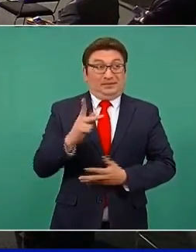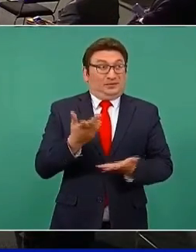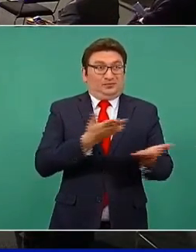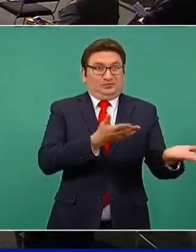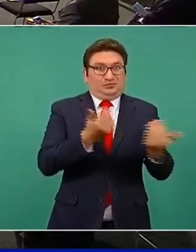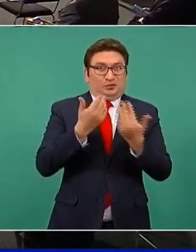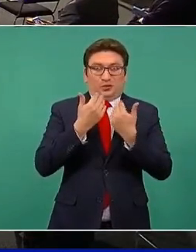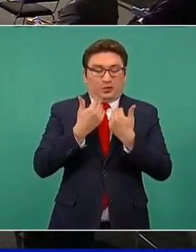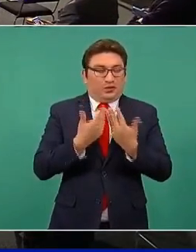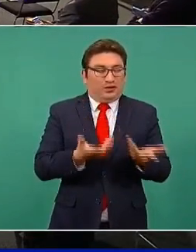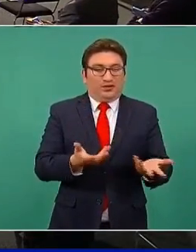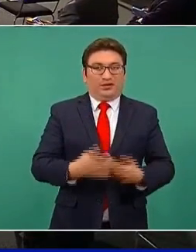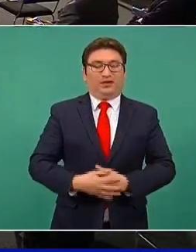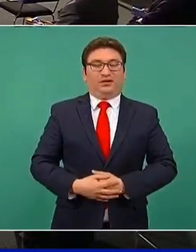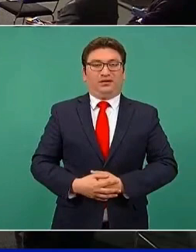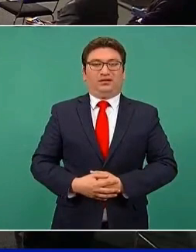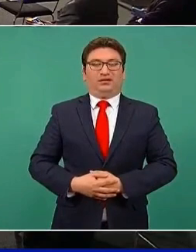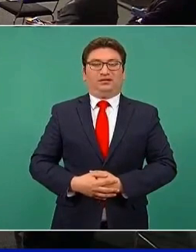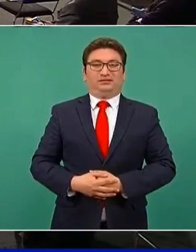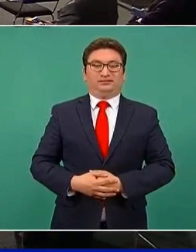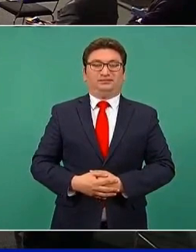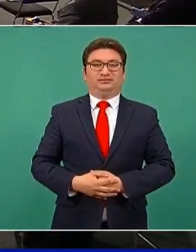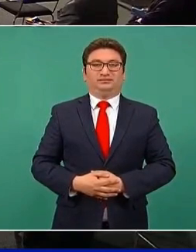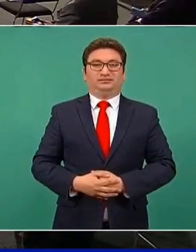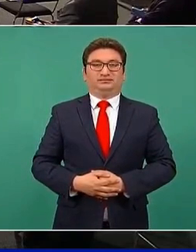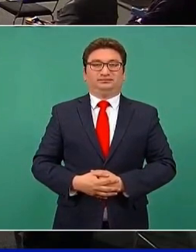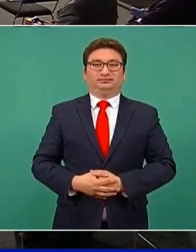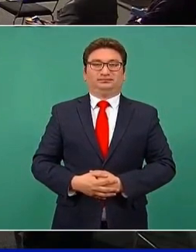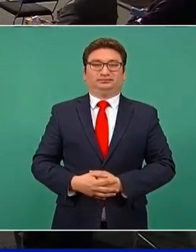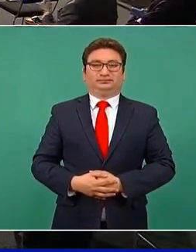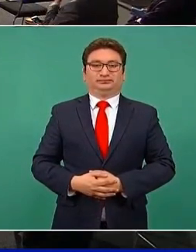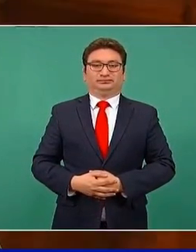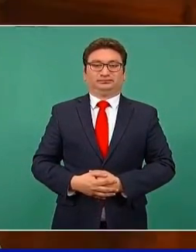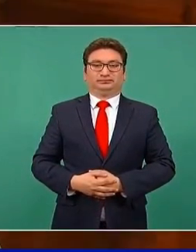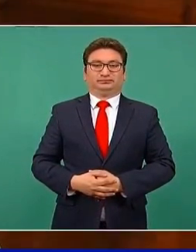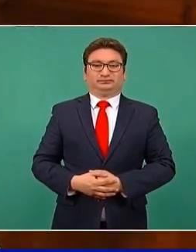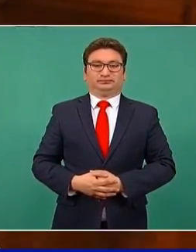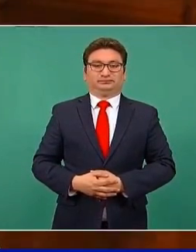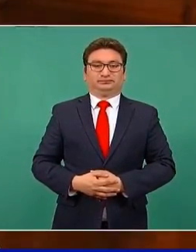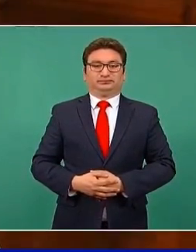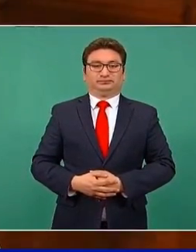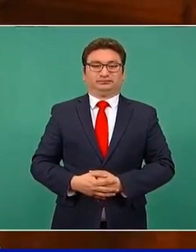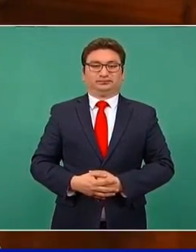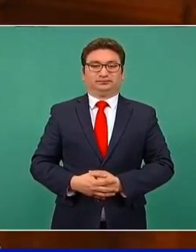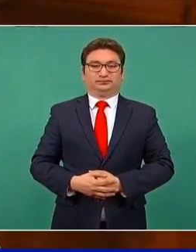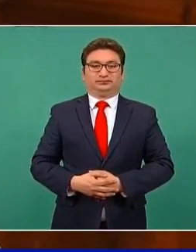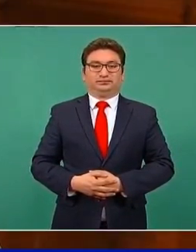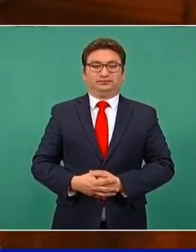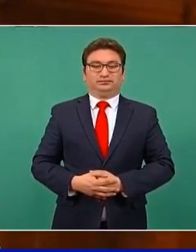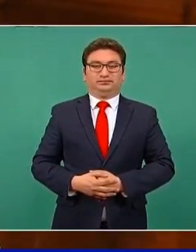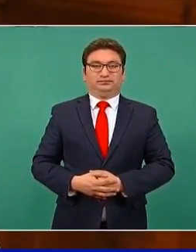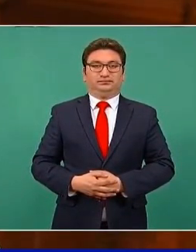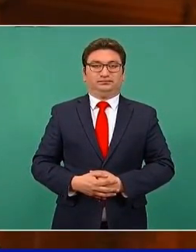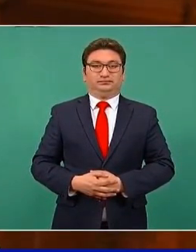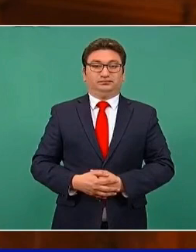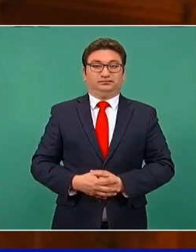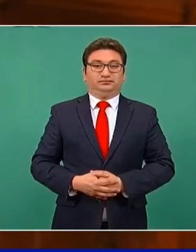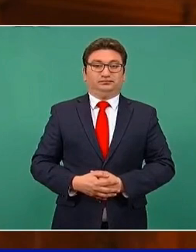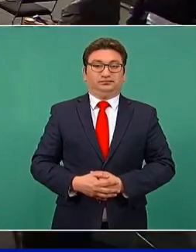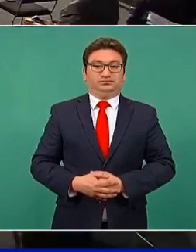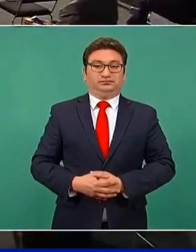y los puertos